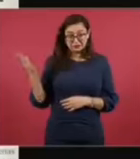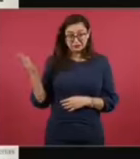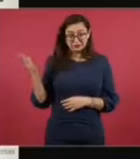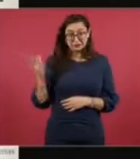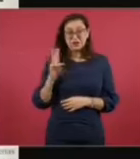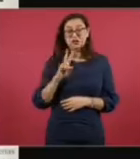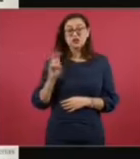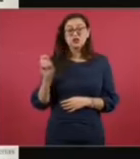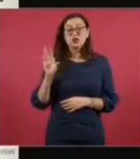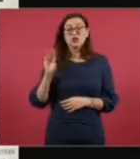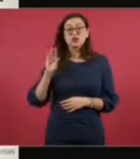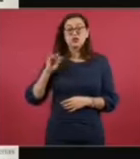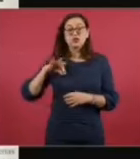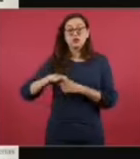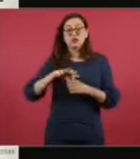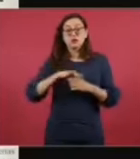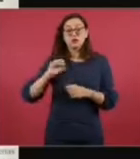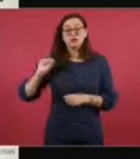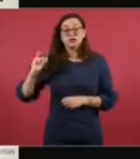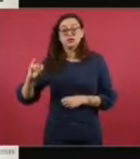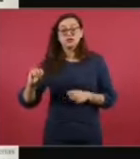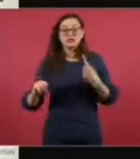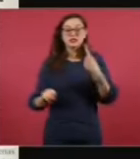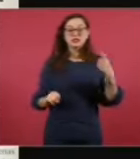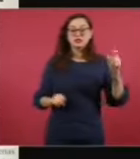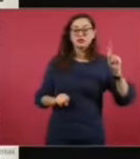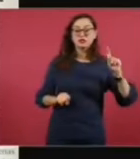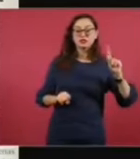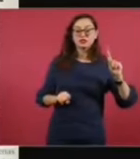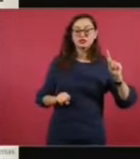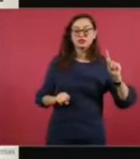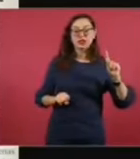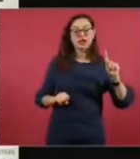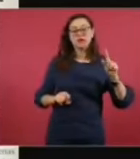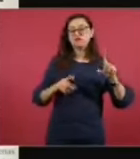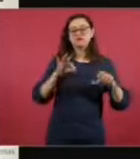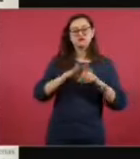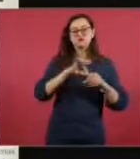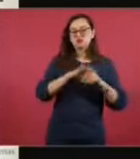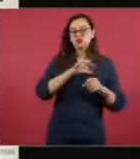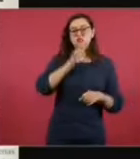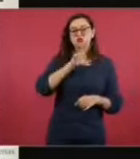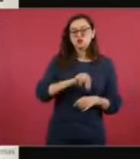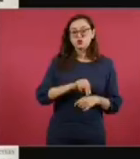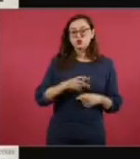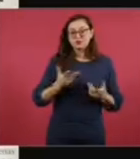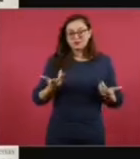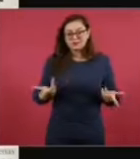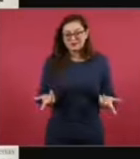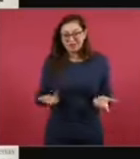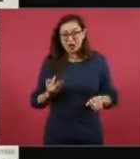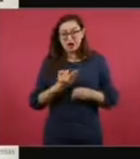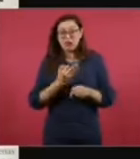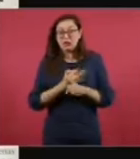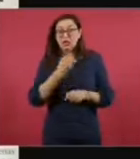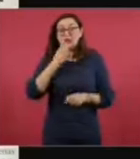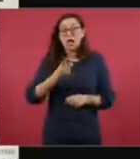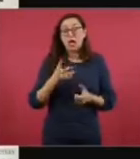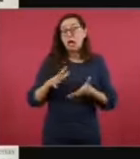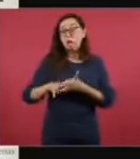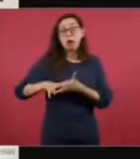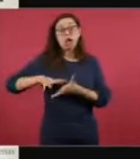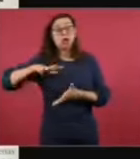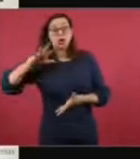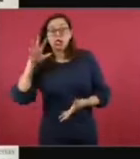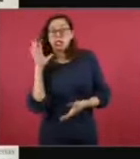290, en contra 173, que hablan ahora